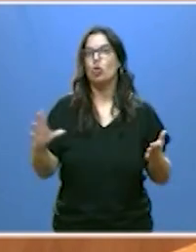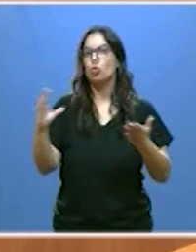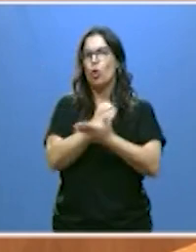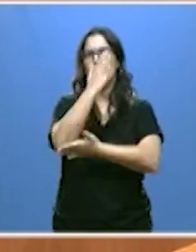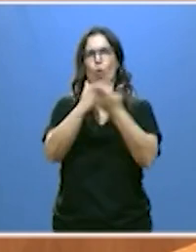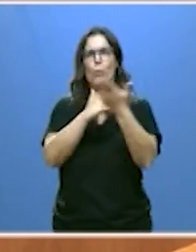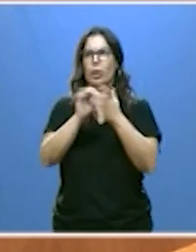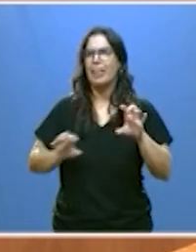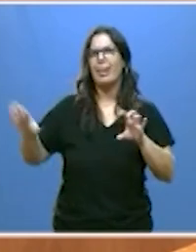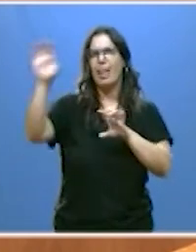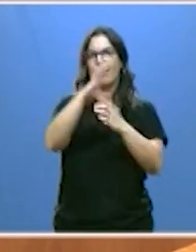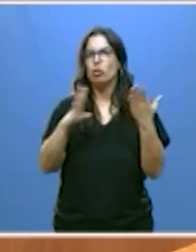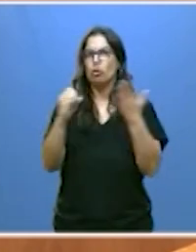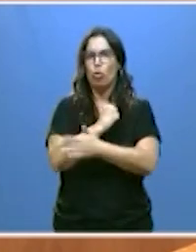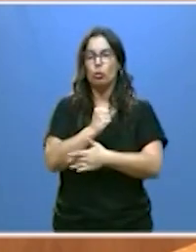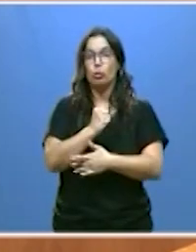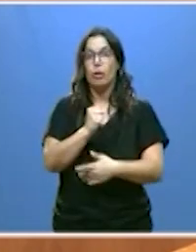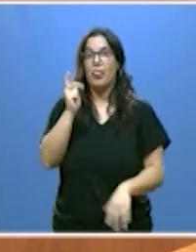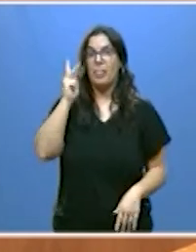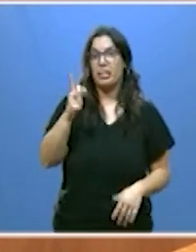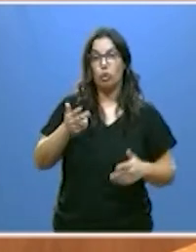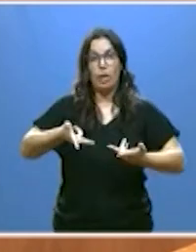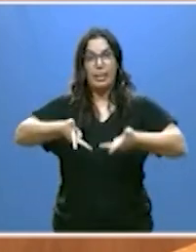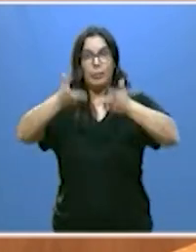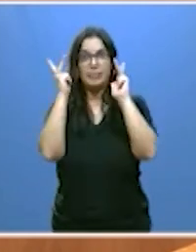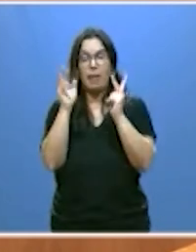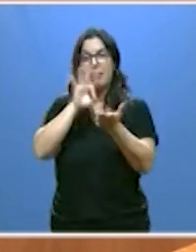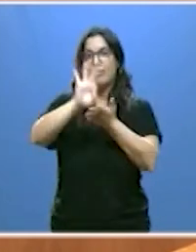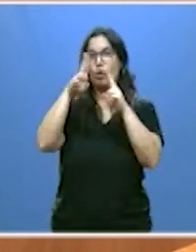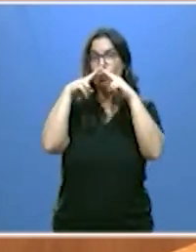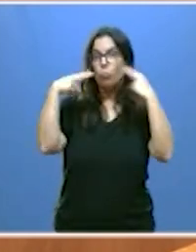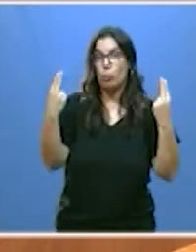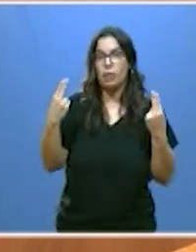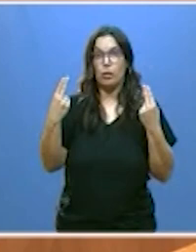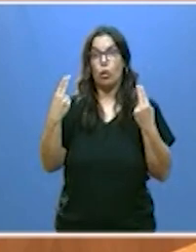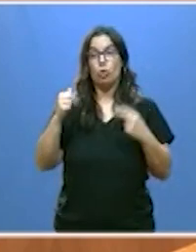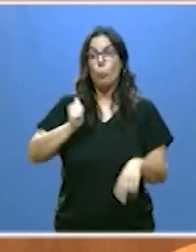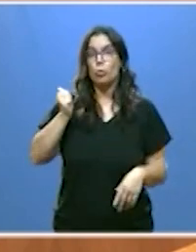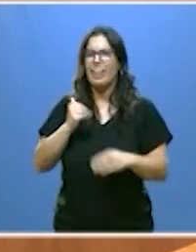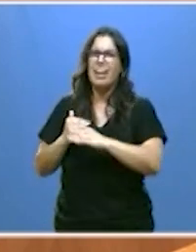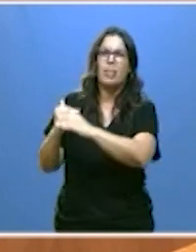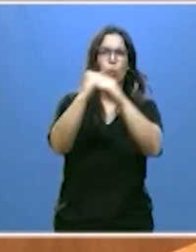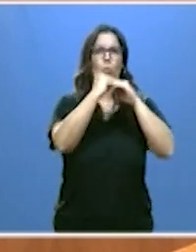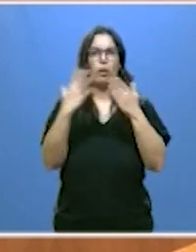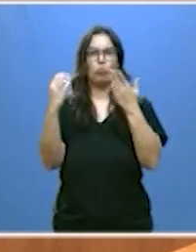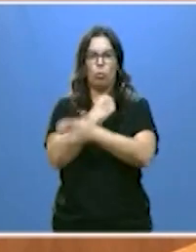todas las condiciones, en derechos, libertades, en servicios públicos y en oportunidades.